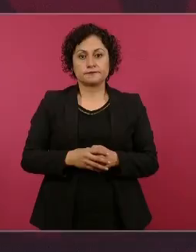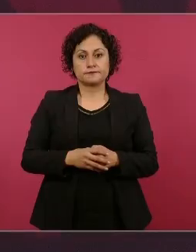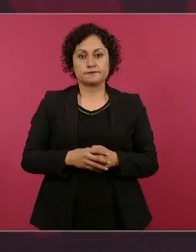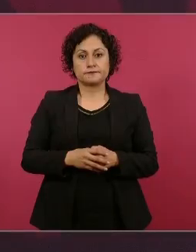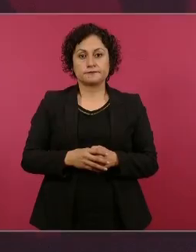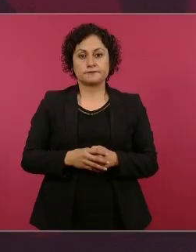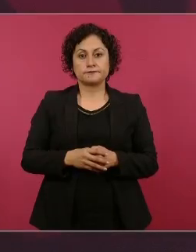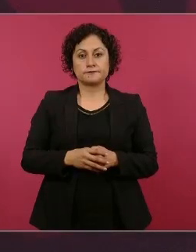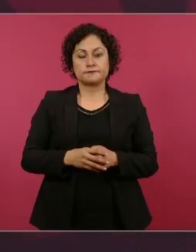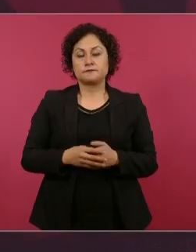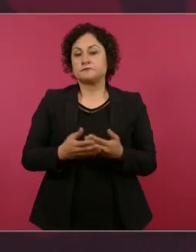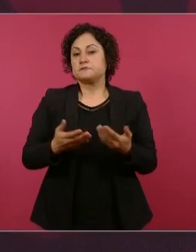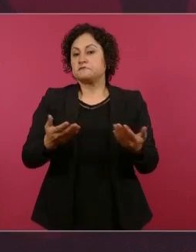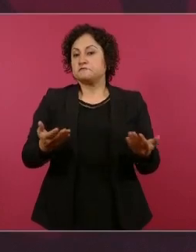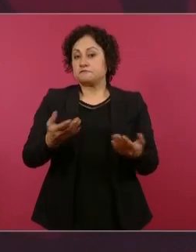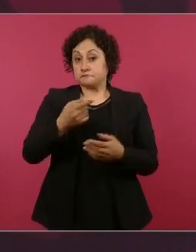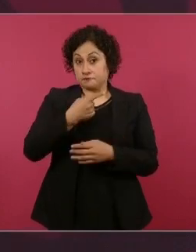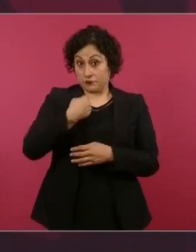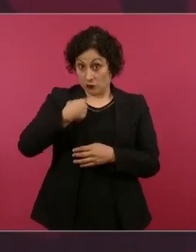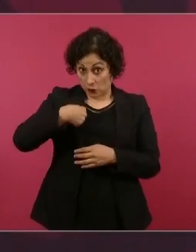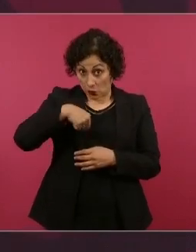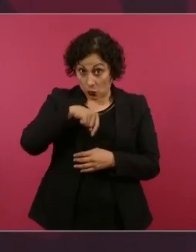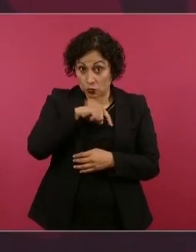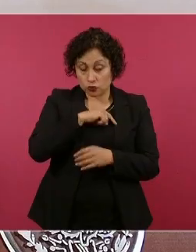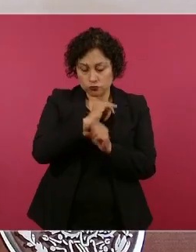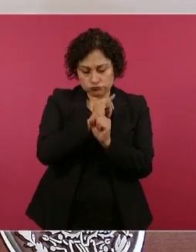Nosotros hemos encontrado